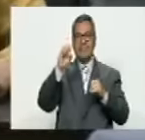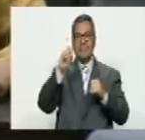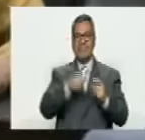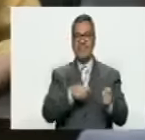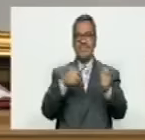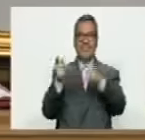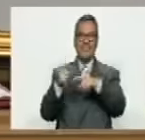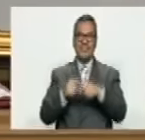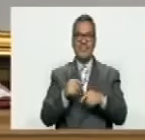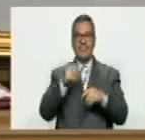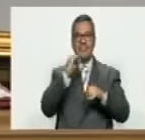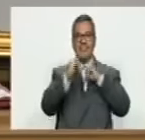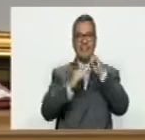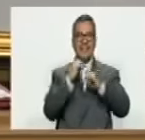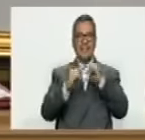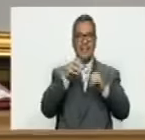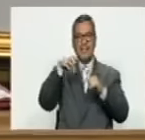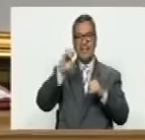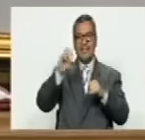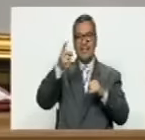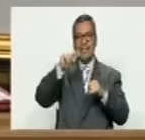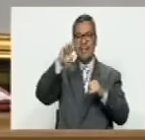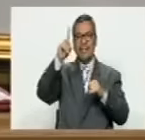El bebé Gerber diosado se lo llevaron.